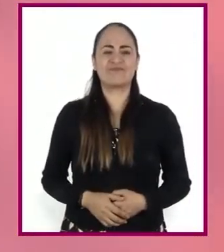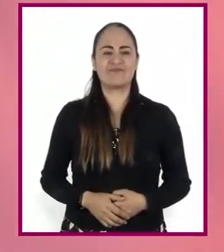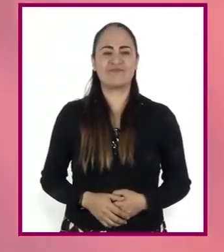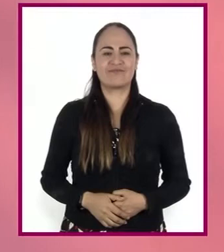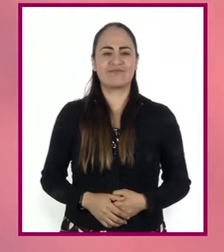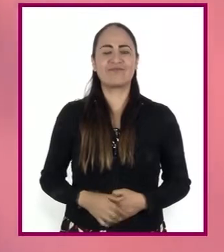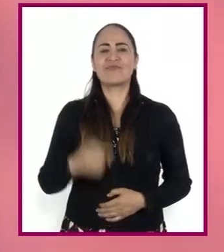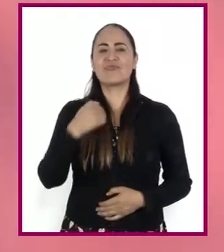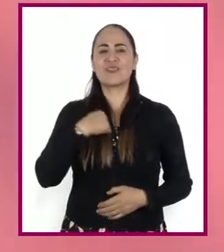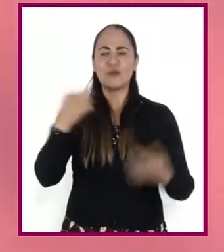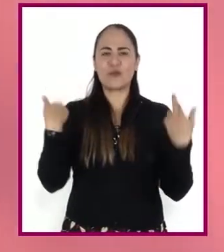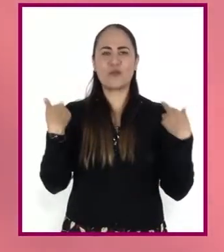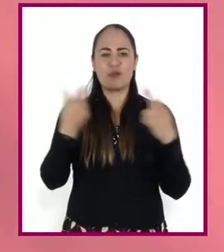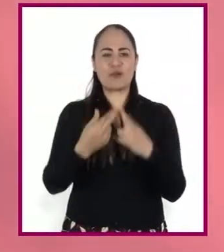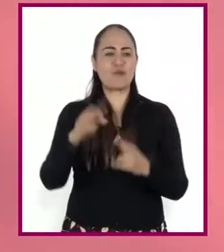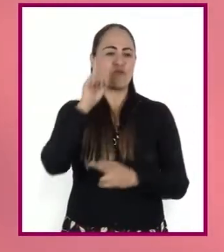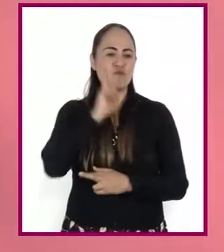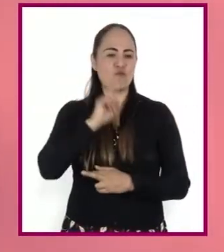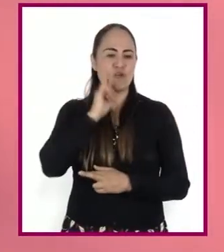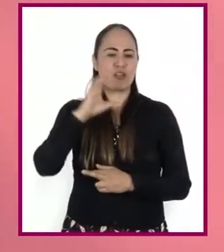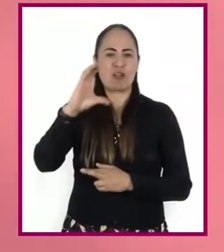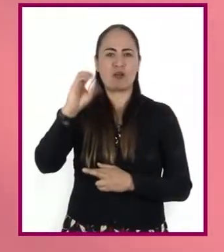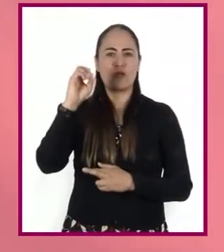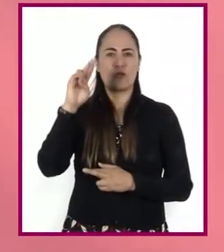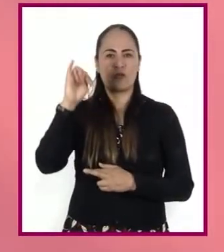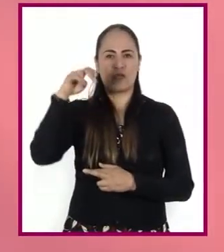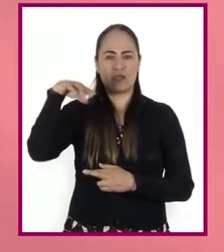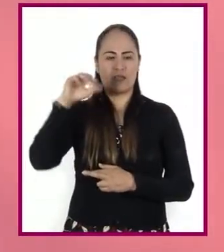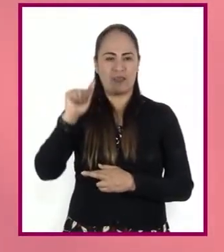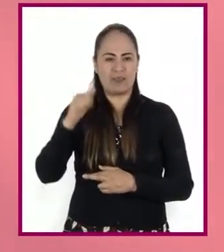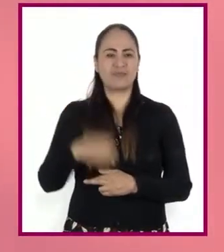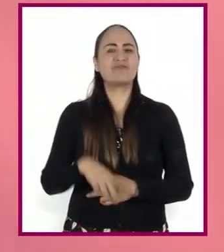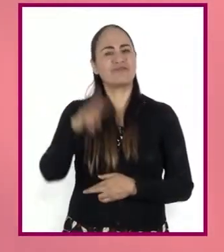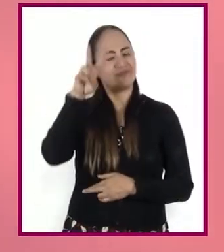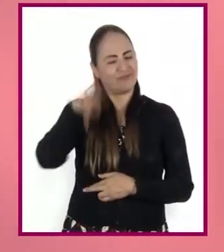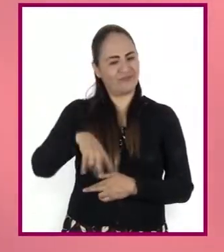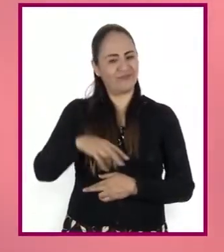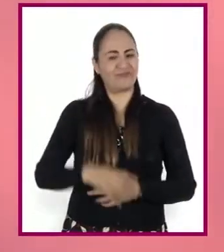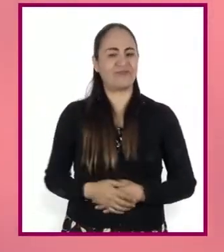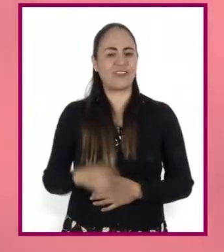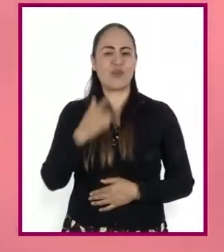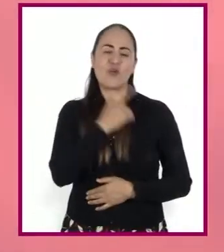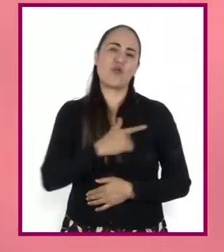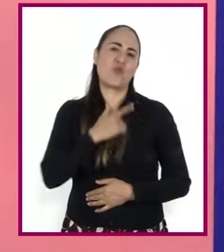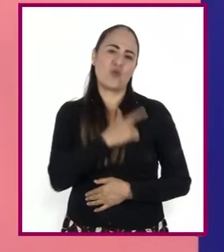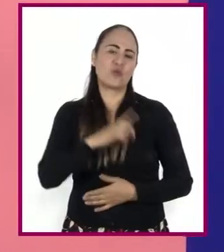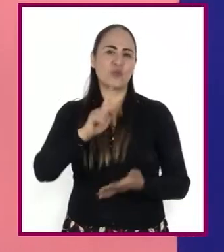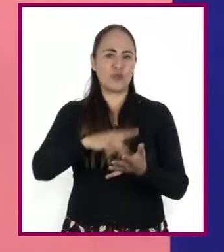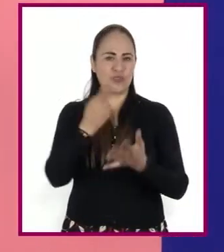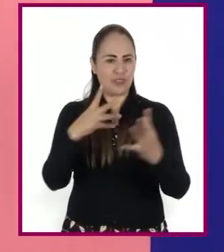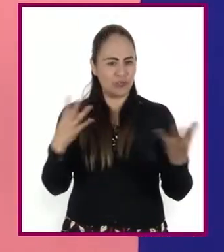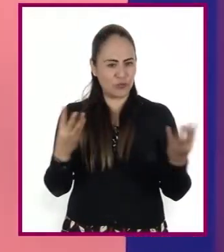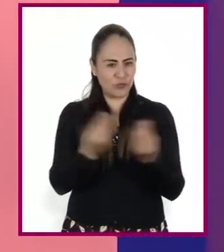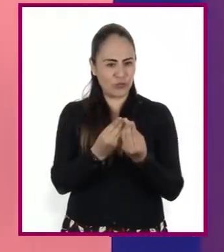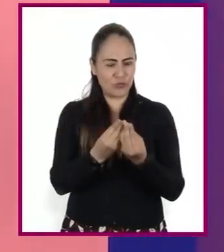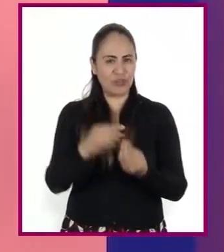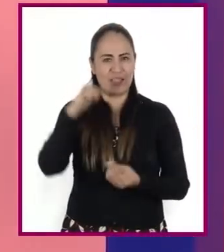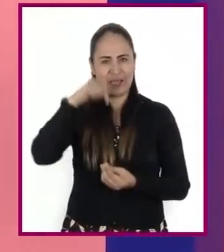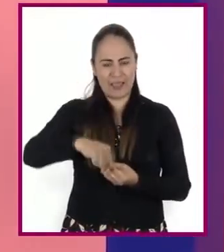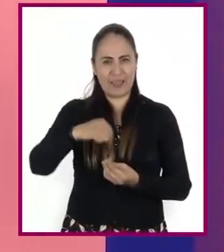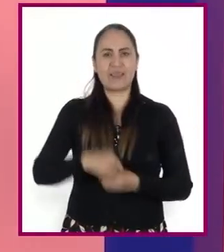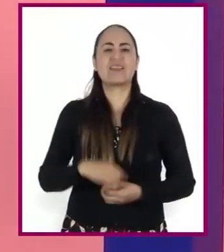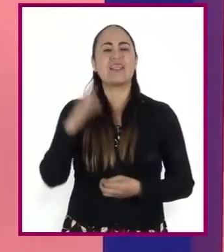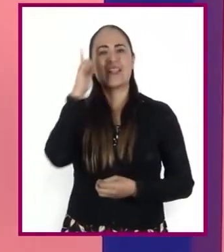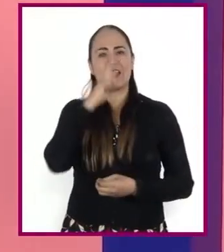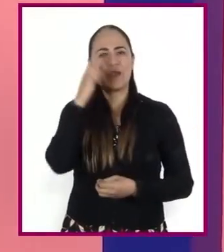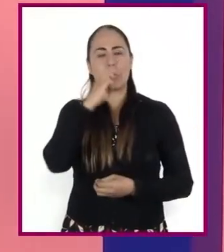Soy la profesora Corina Estefanía Flores González y efectivamente es un gusto encontrarnos por aquí, en una sesión más